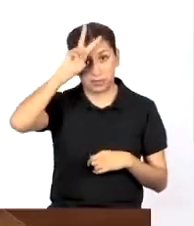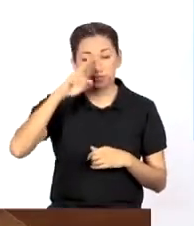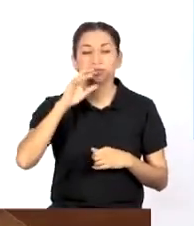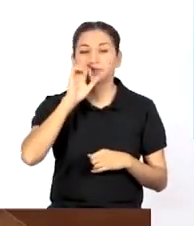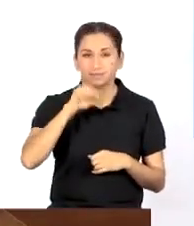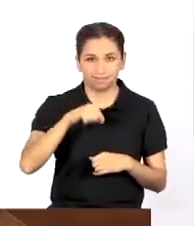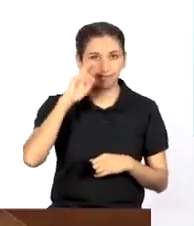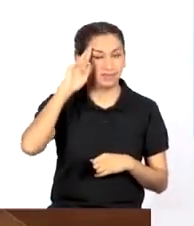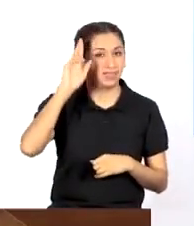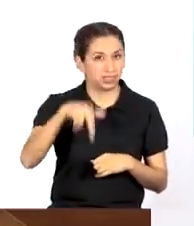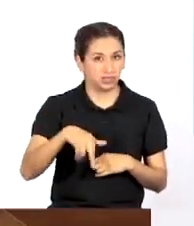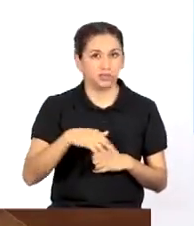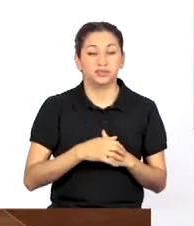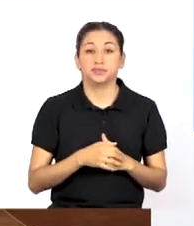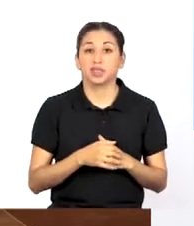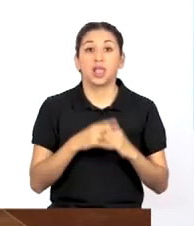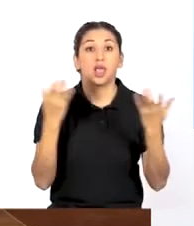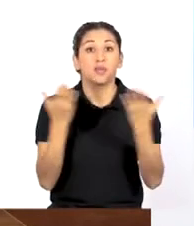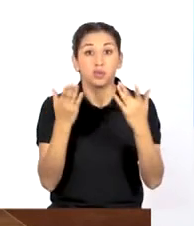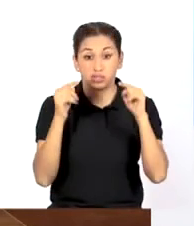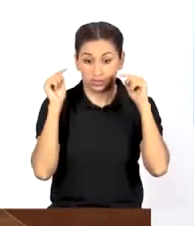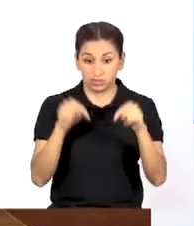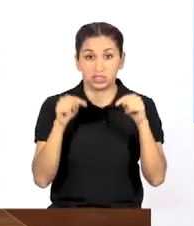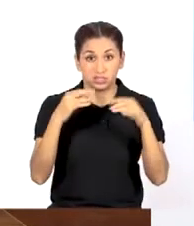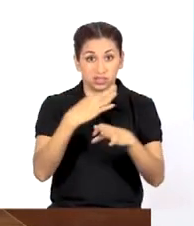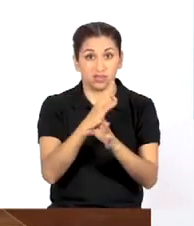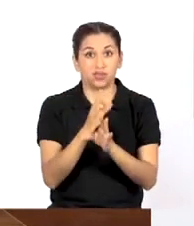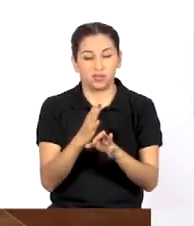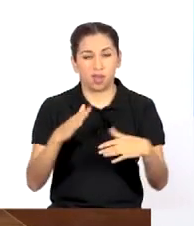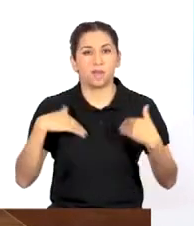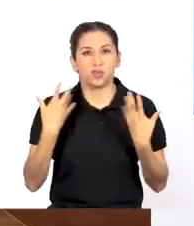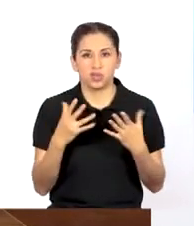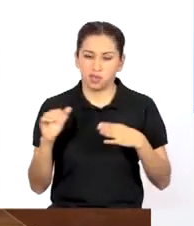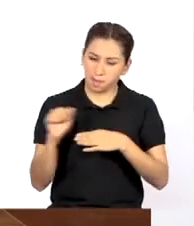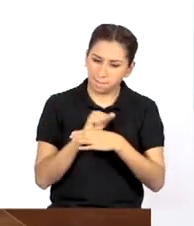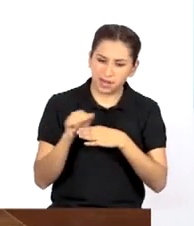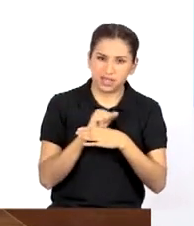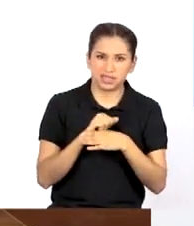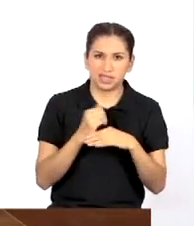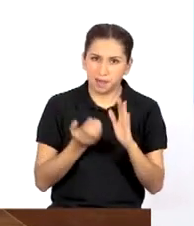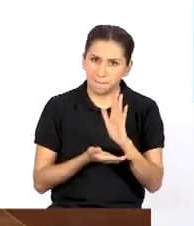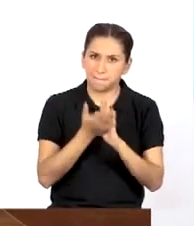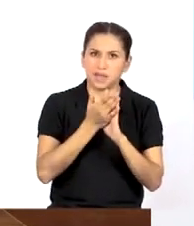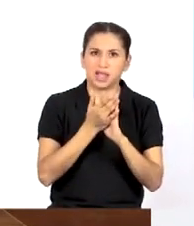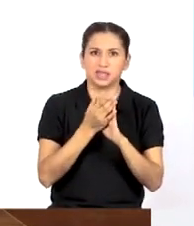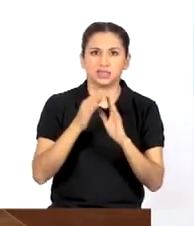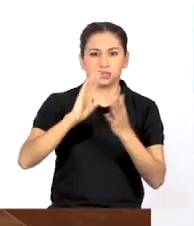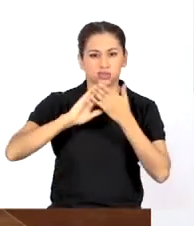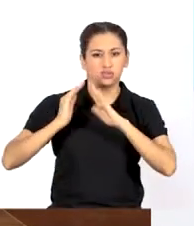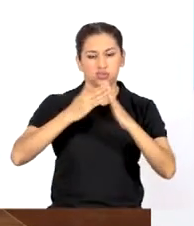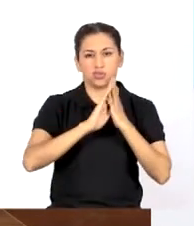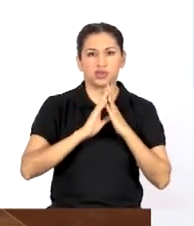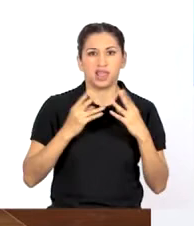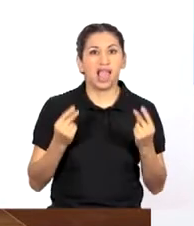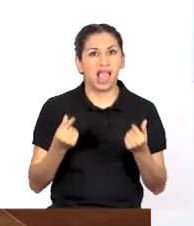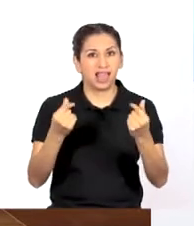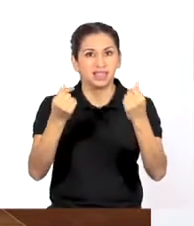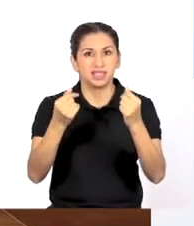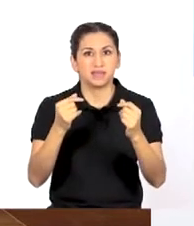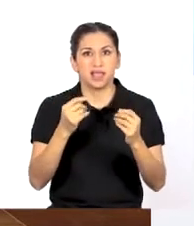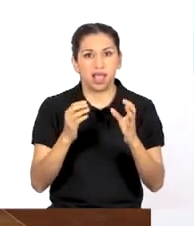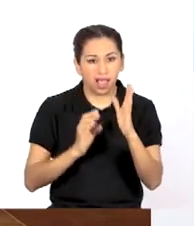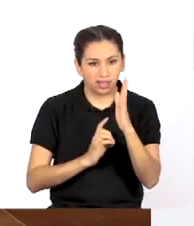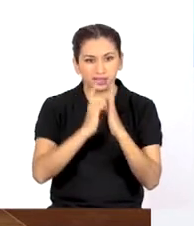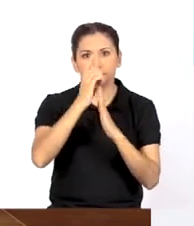Así es, Yamile. Además, de esta manera podemos ejercitar nuestra ciudadanía activa y desarrollar